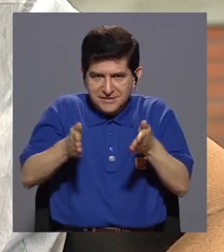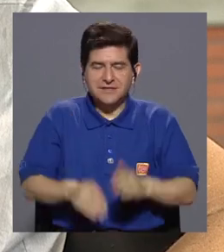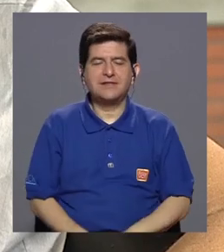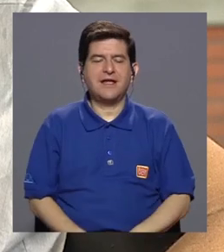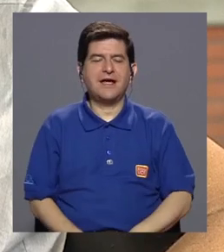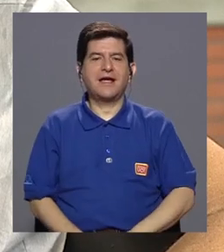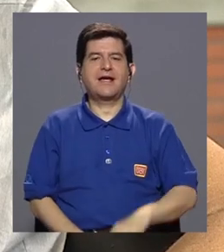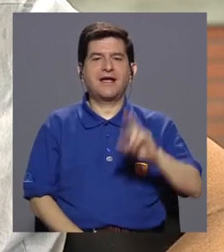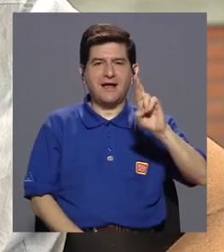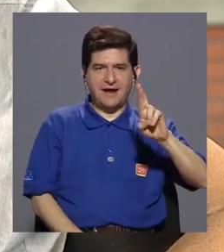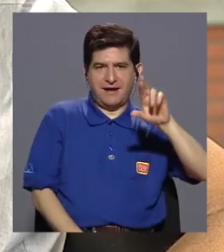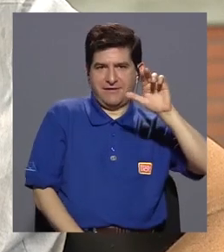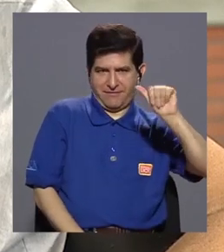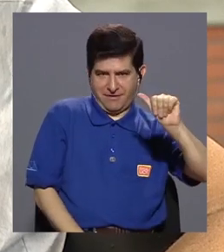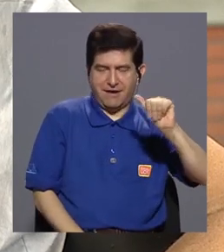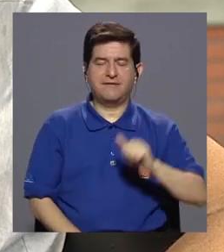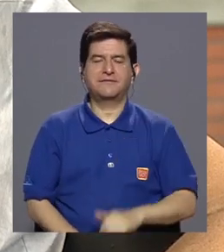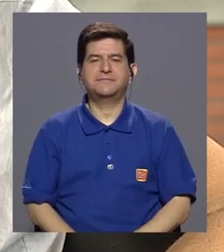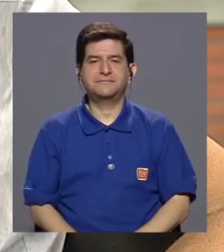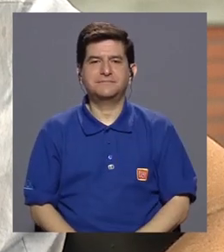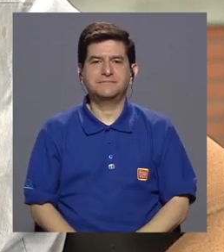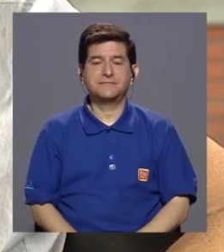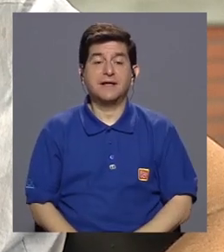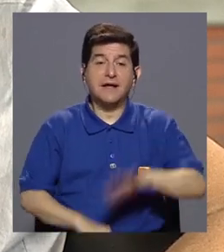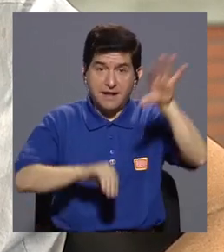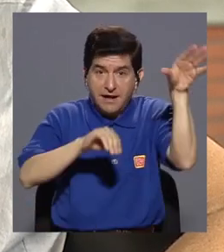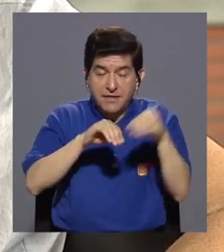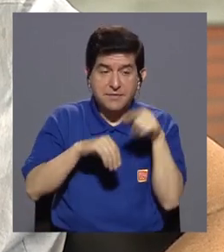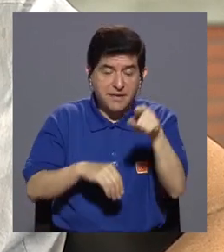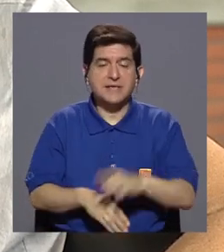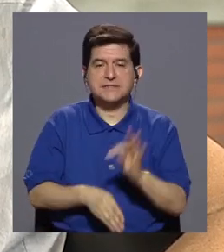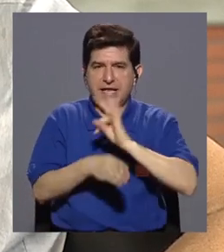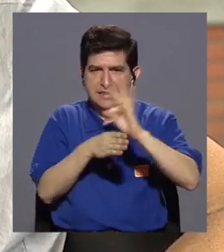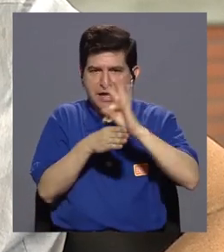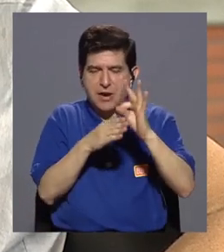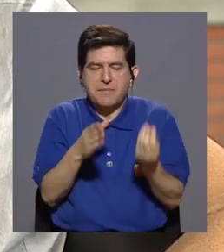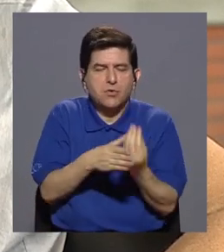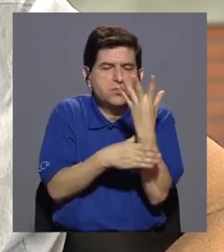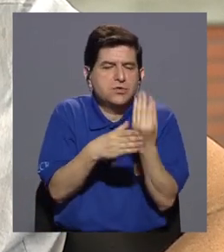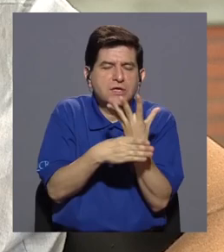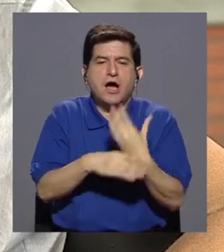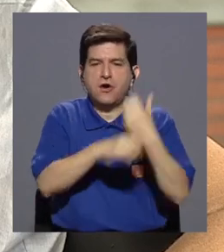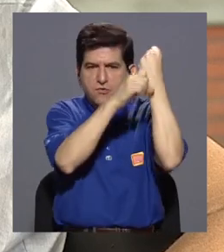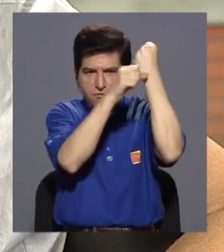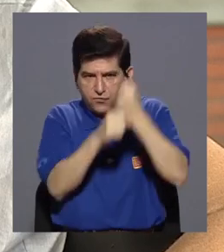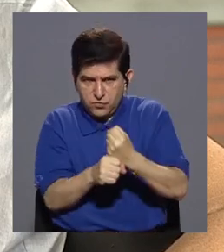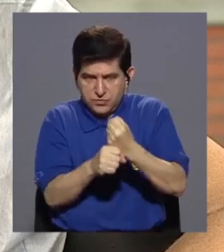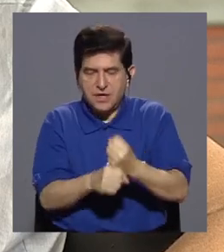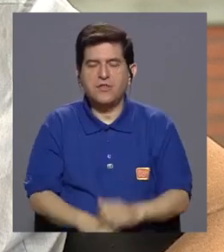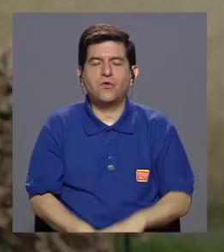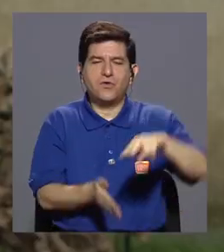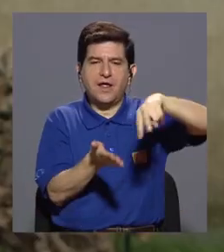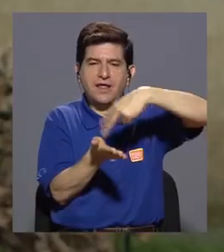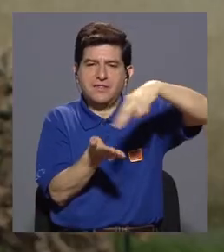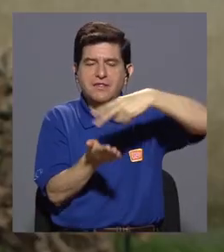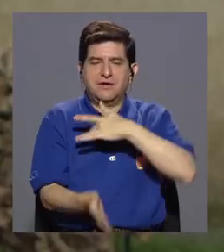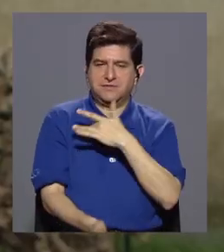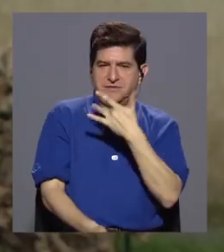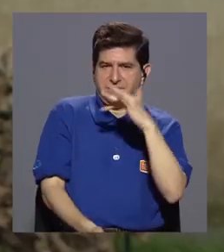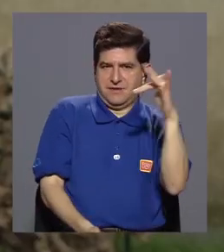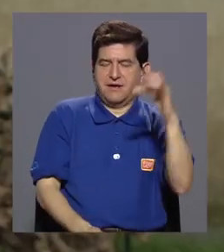Radical Aliveness y además de eso es terapeuta floral y fundadora de la danza del alma.